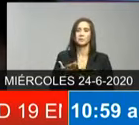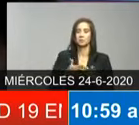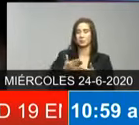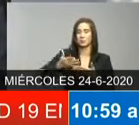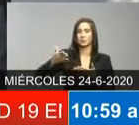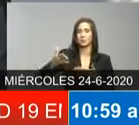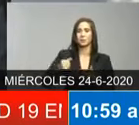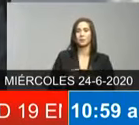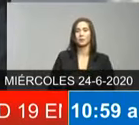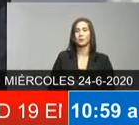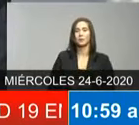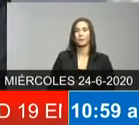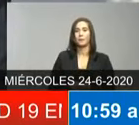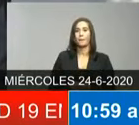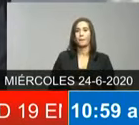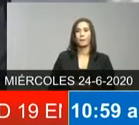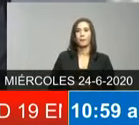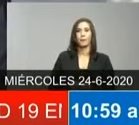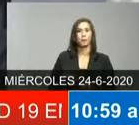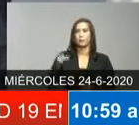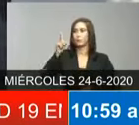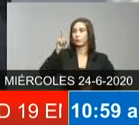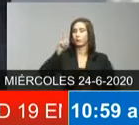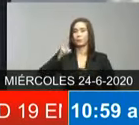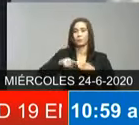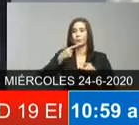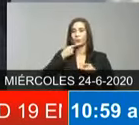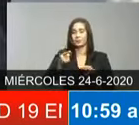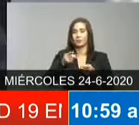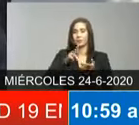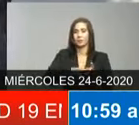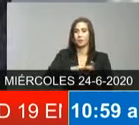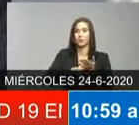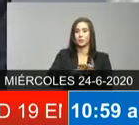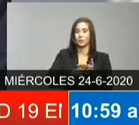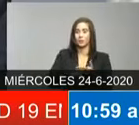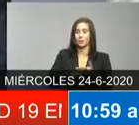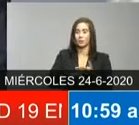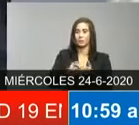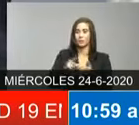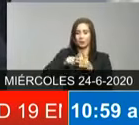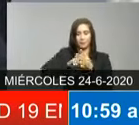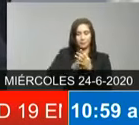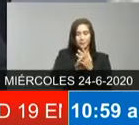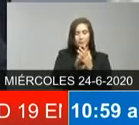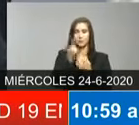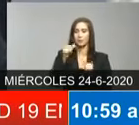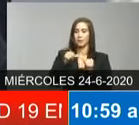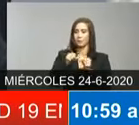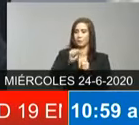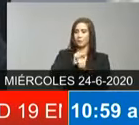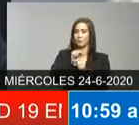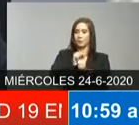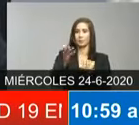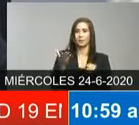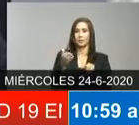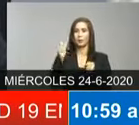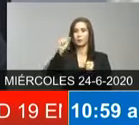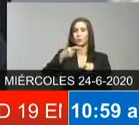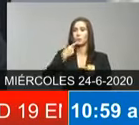Pero no puedo darnos resultados de una actividad que está en curso que como le acabo de decir ninguna actividad